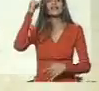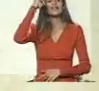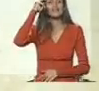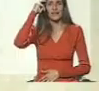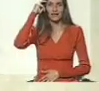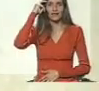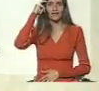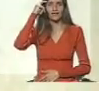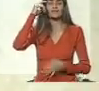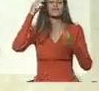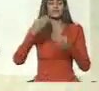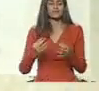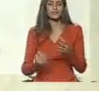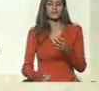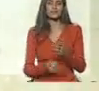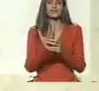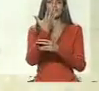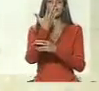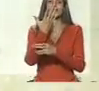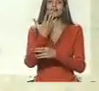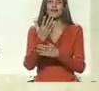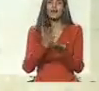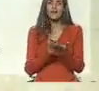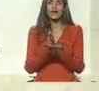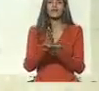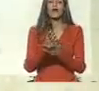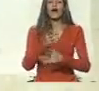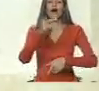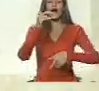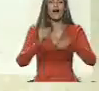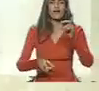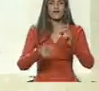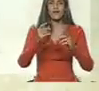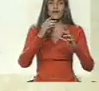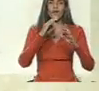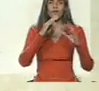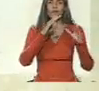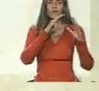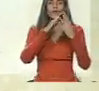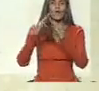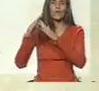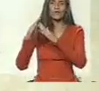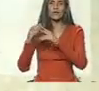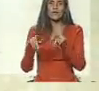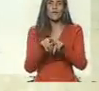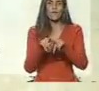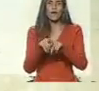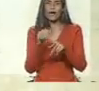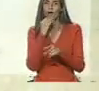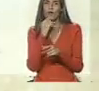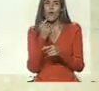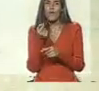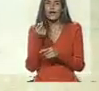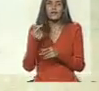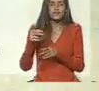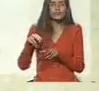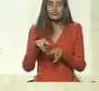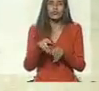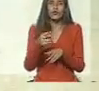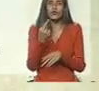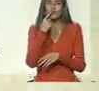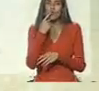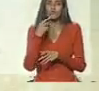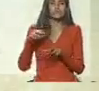del renacimiento de los medios alternativos y comunitarios, siempre lo he dicho, como hormiga roja combativa en el